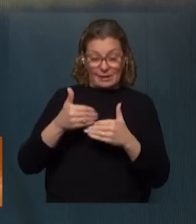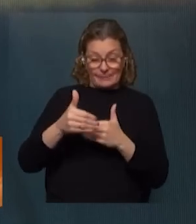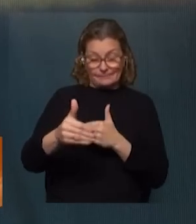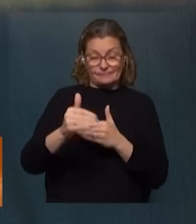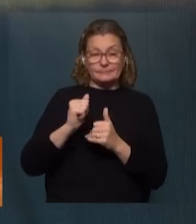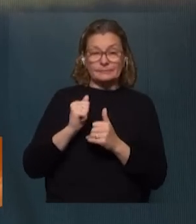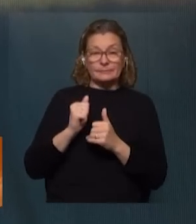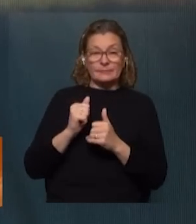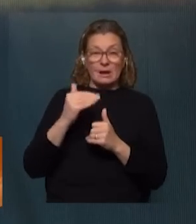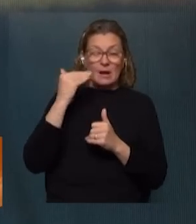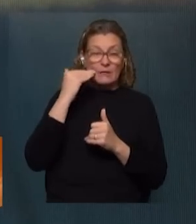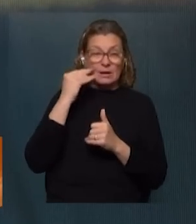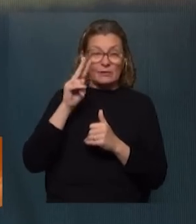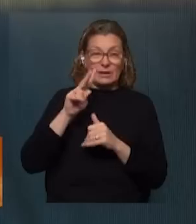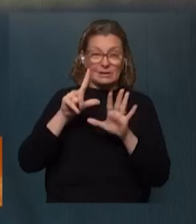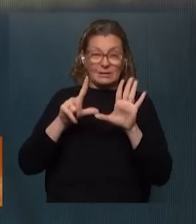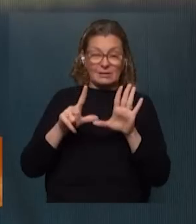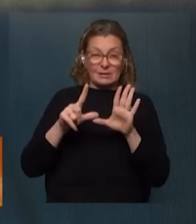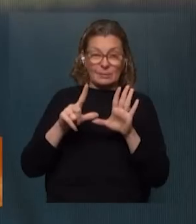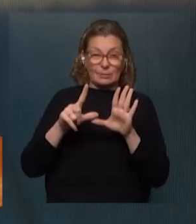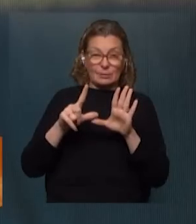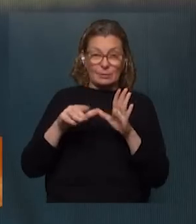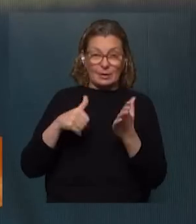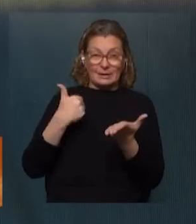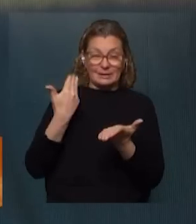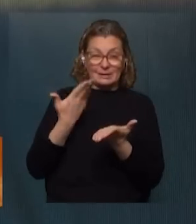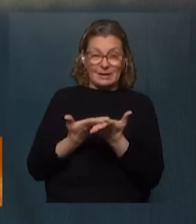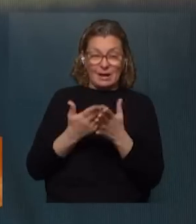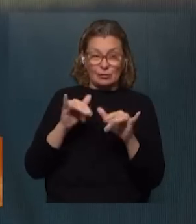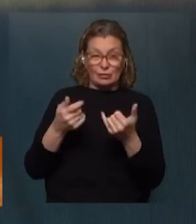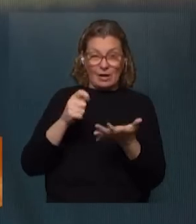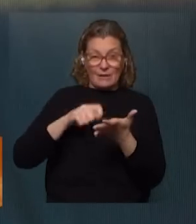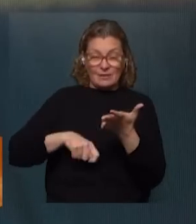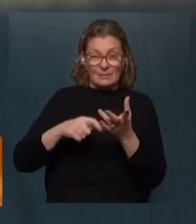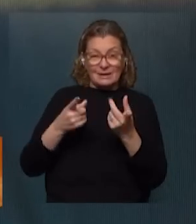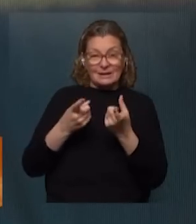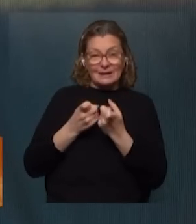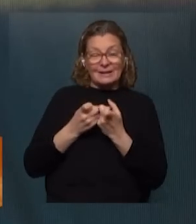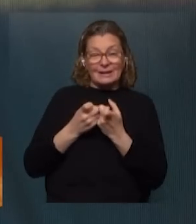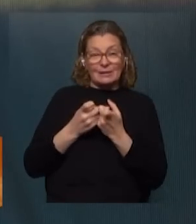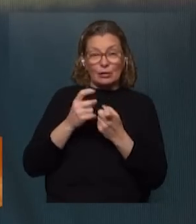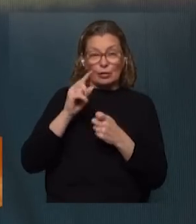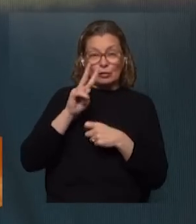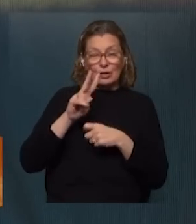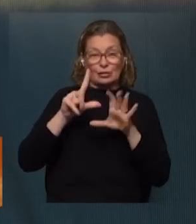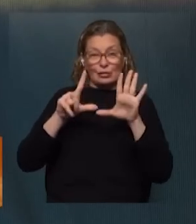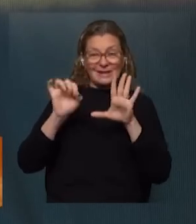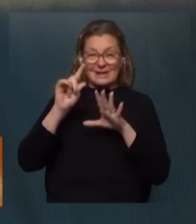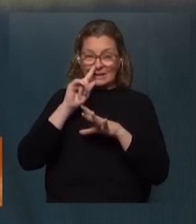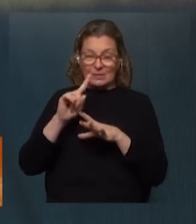a abril 27 tendríamos que estar entregando ya las firmas necesarias que son unas 270 mil